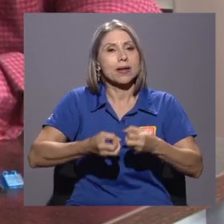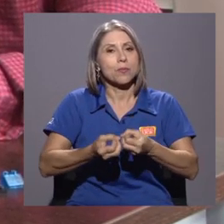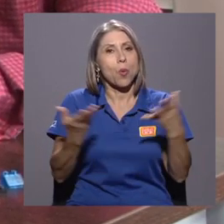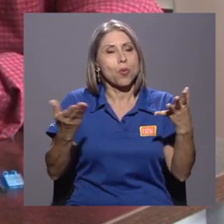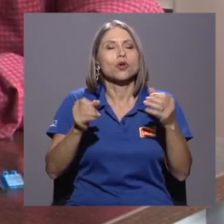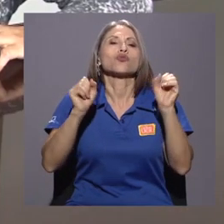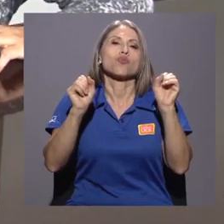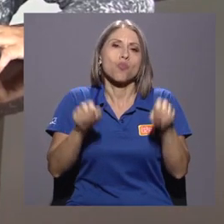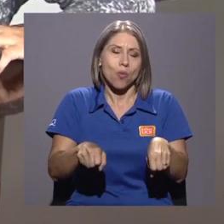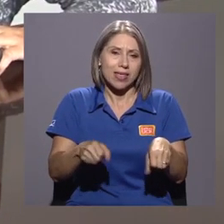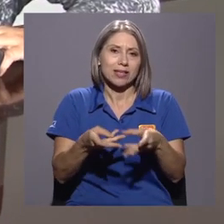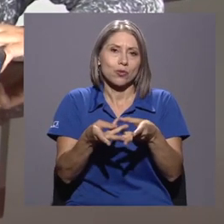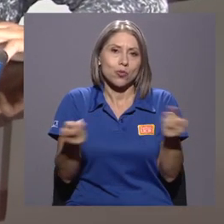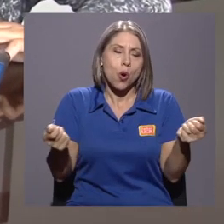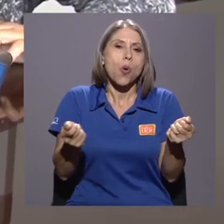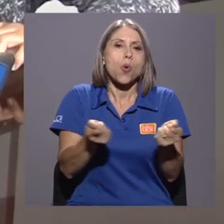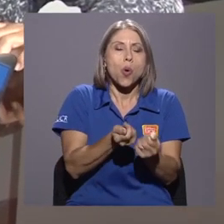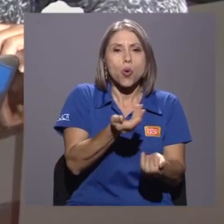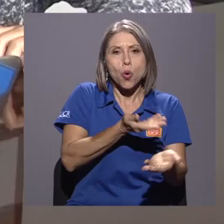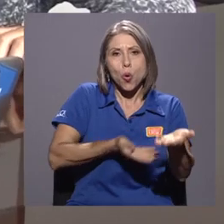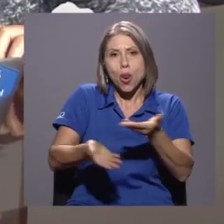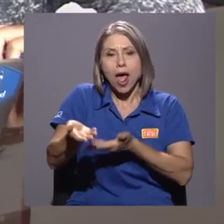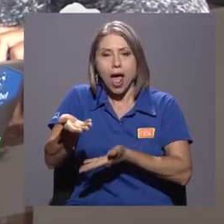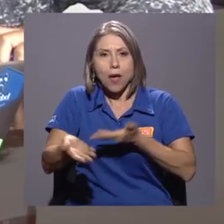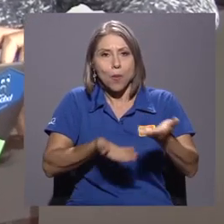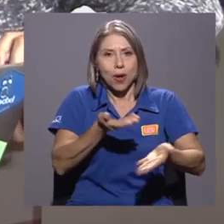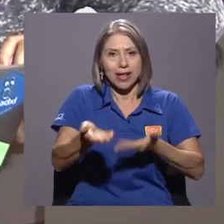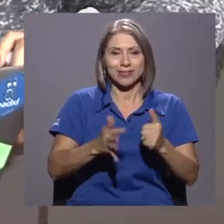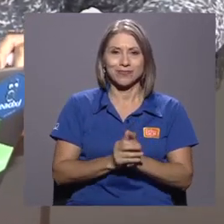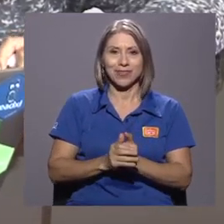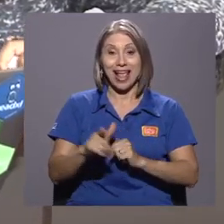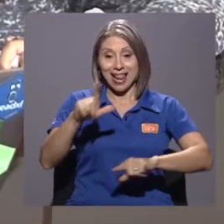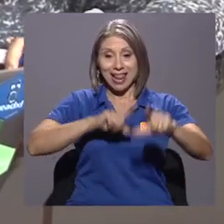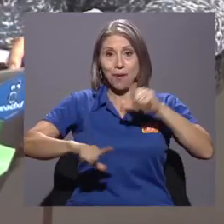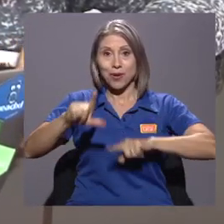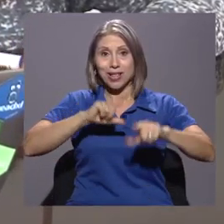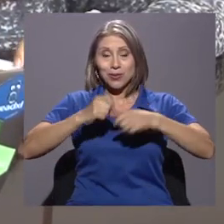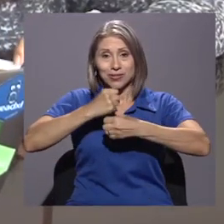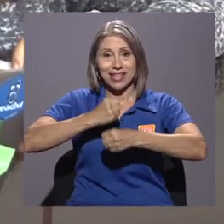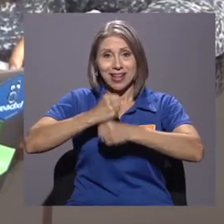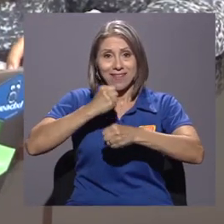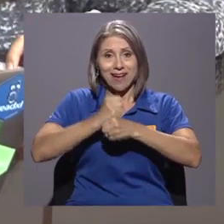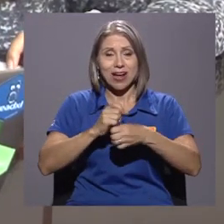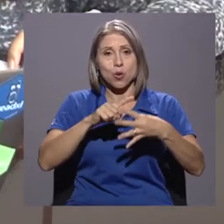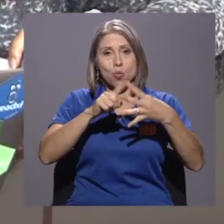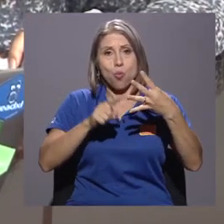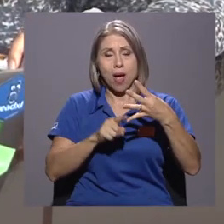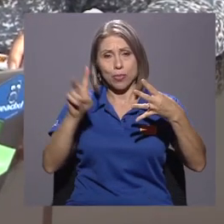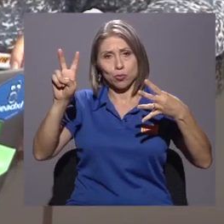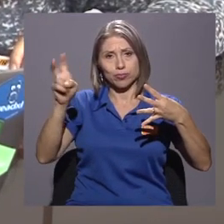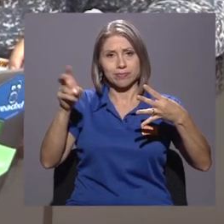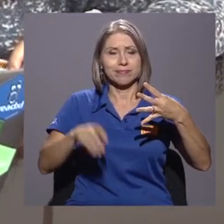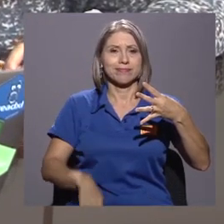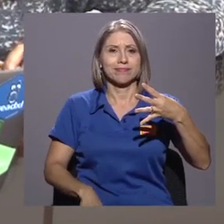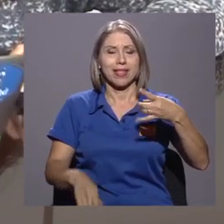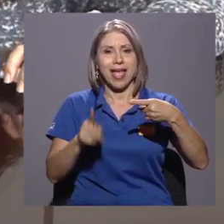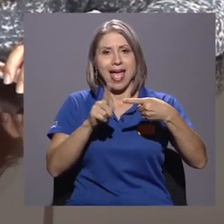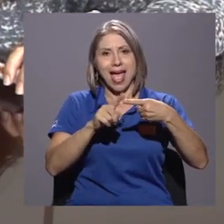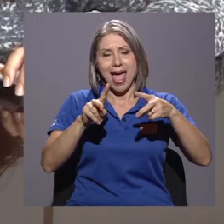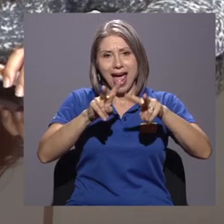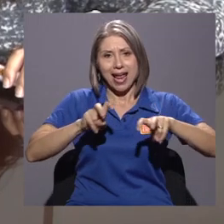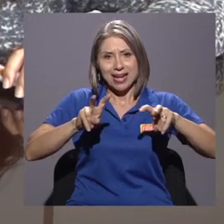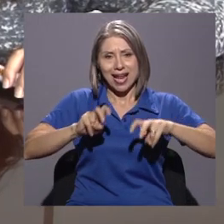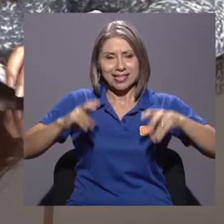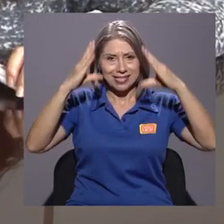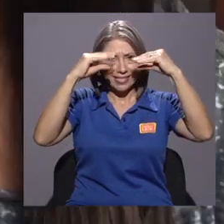resueltos desde la colaboración. En el laboratorio se trabajan cuatro ejes temáticos, el análisis